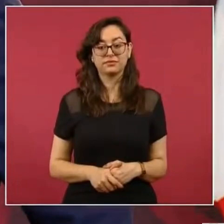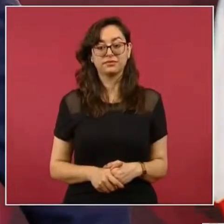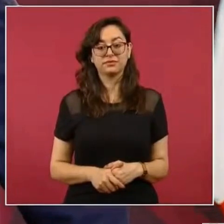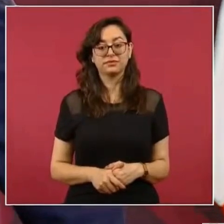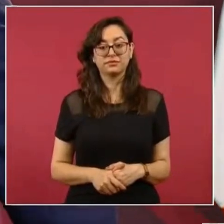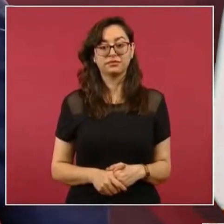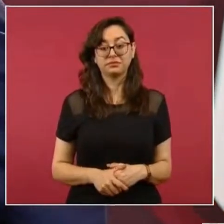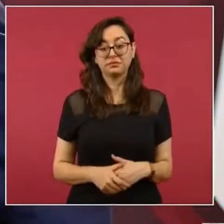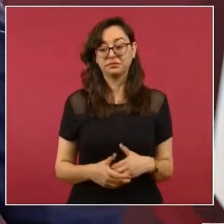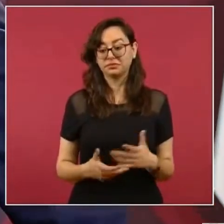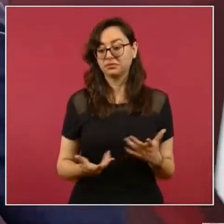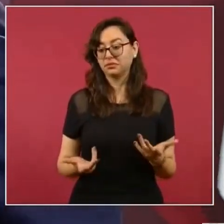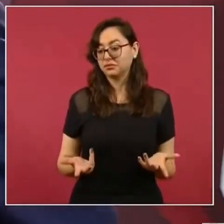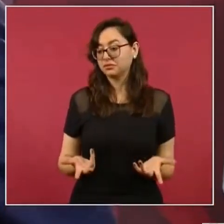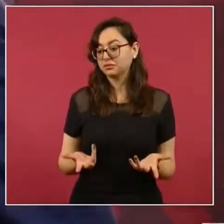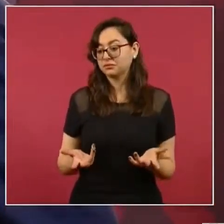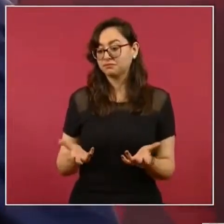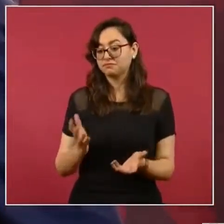una